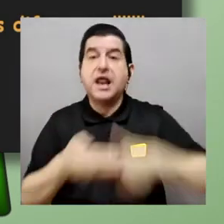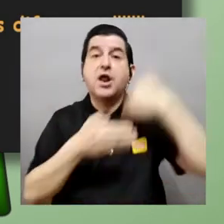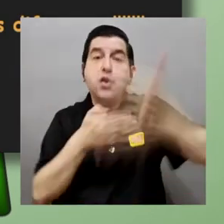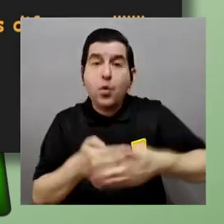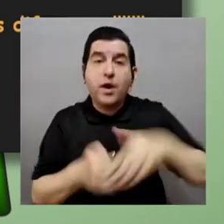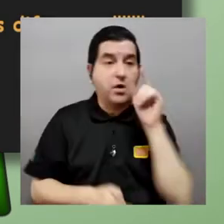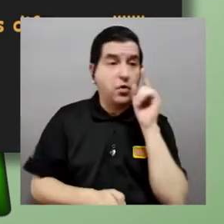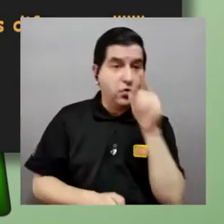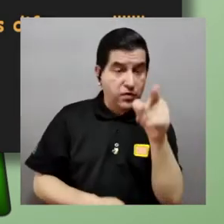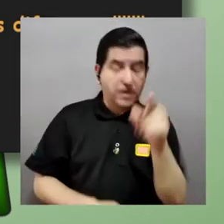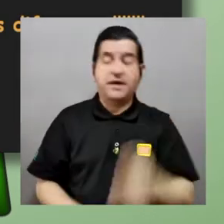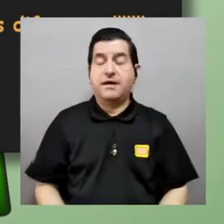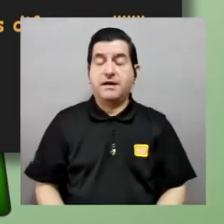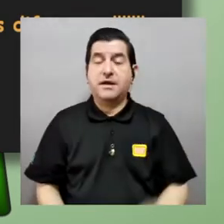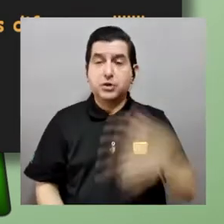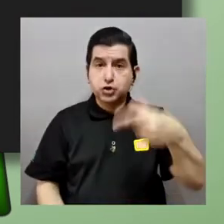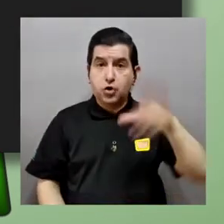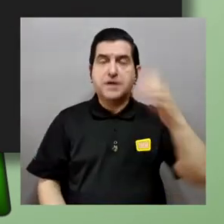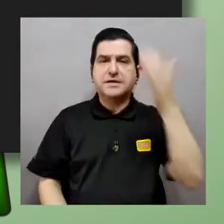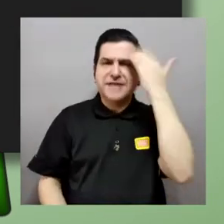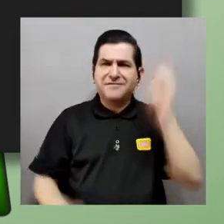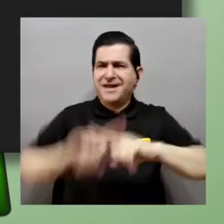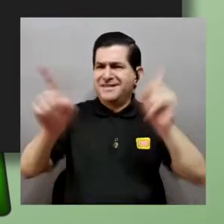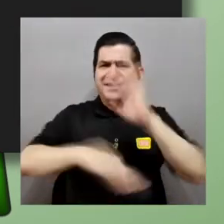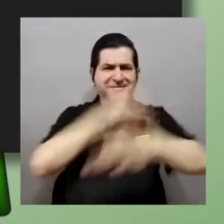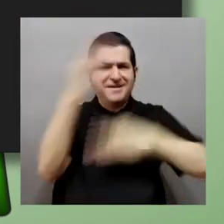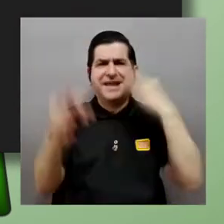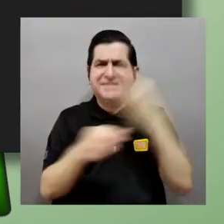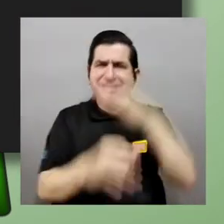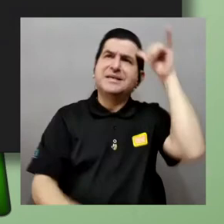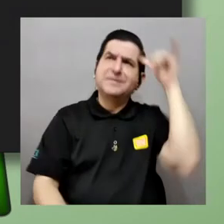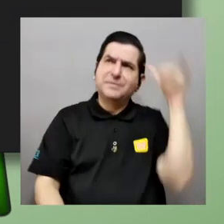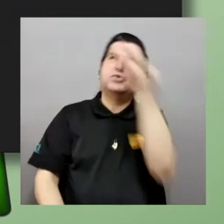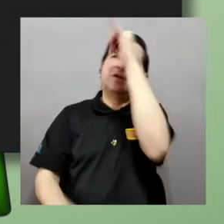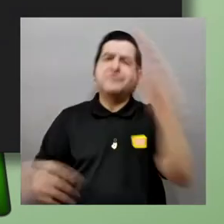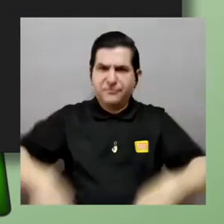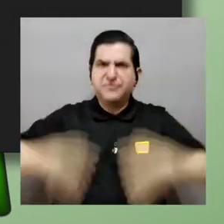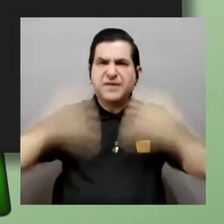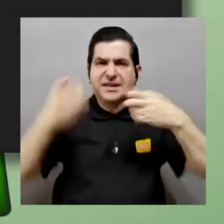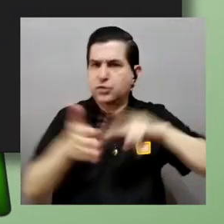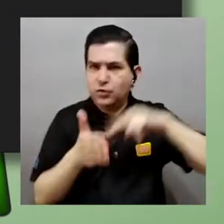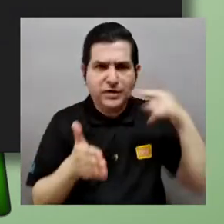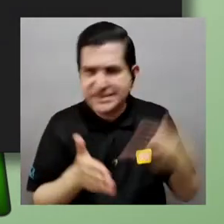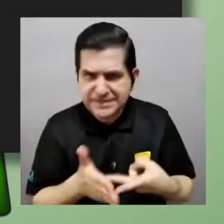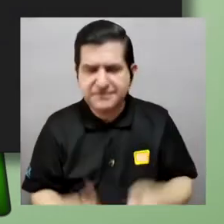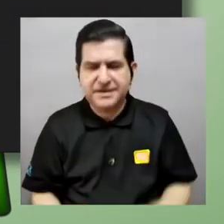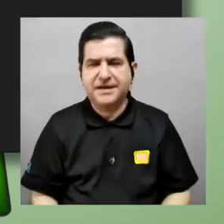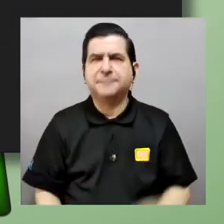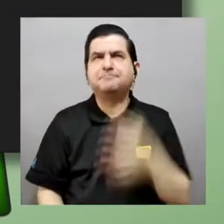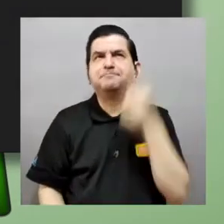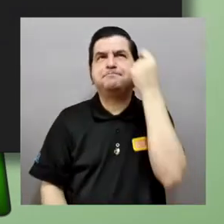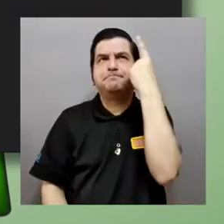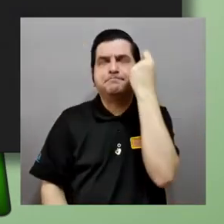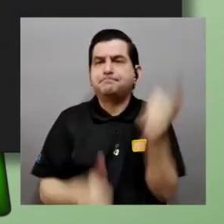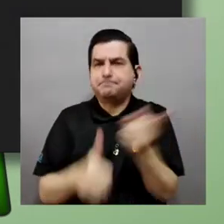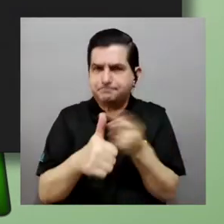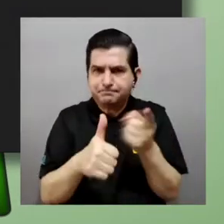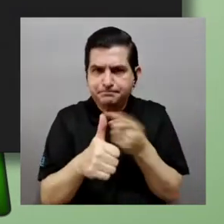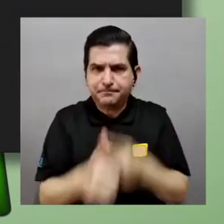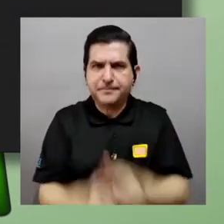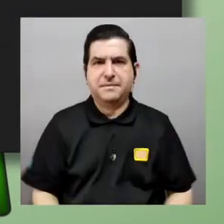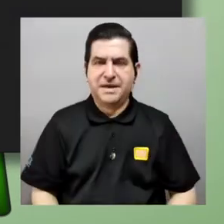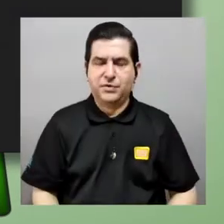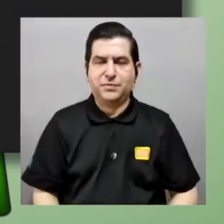muchos infinitos y de muchos tamaños distintos ok qué significa esto para entender esto primero tenemos que entender qué